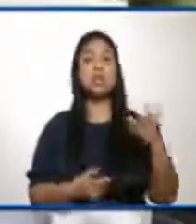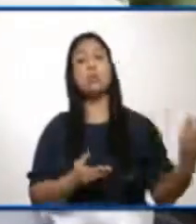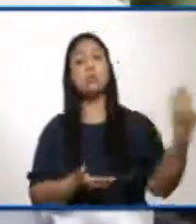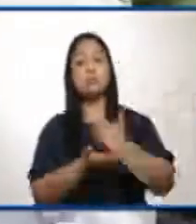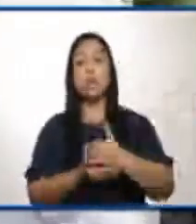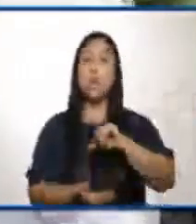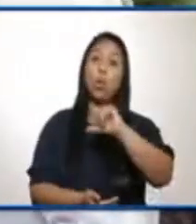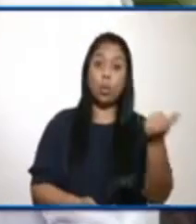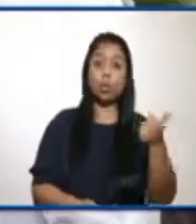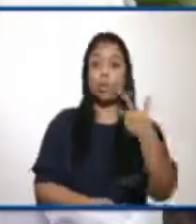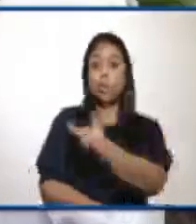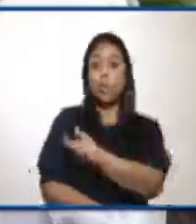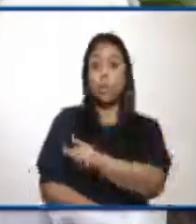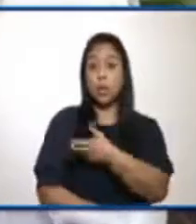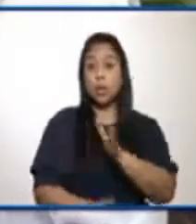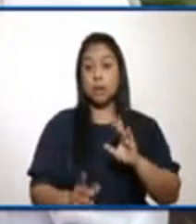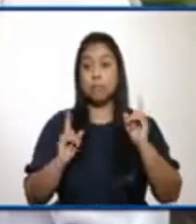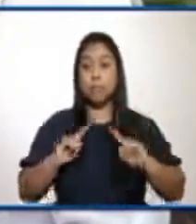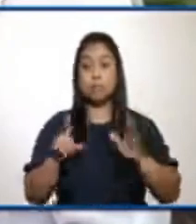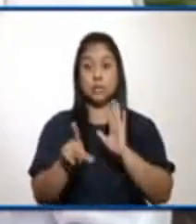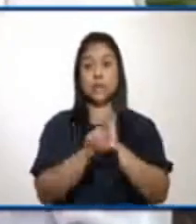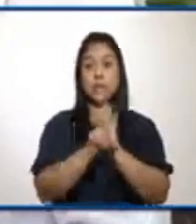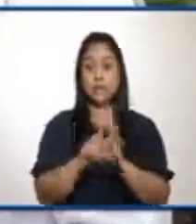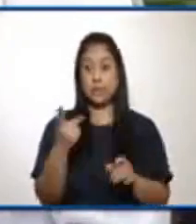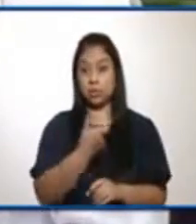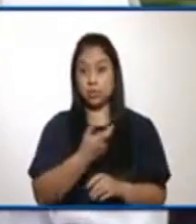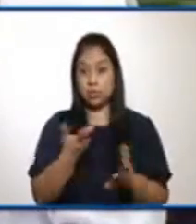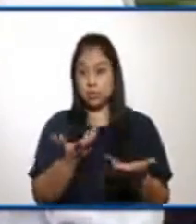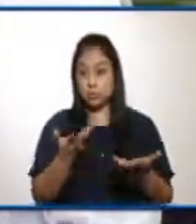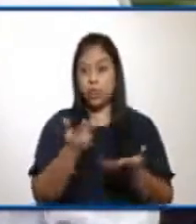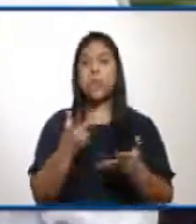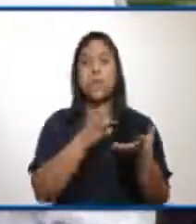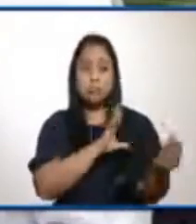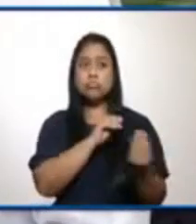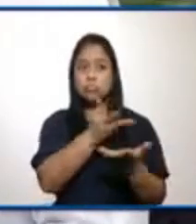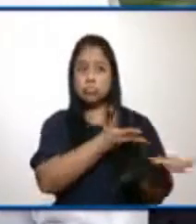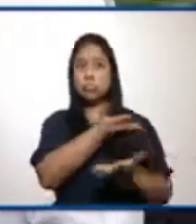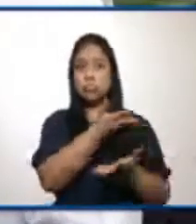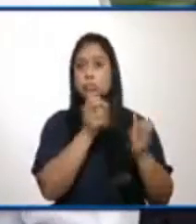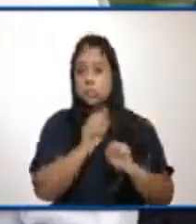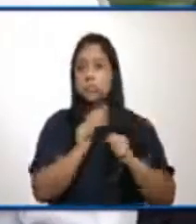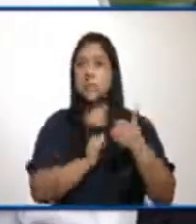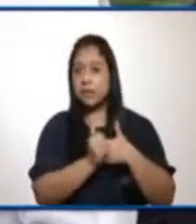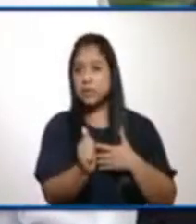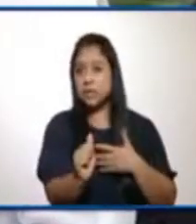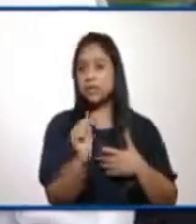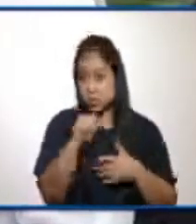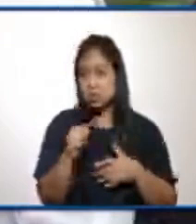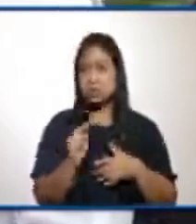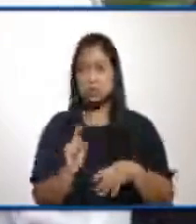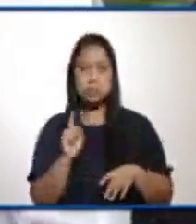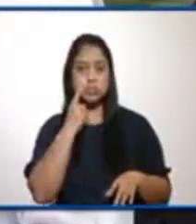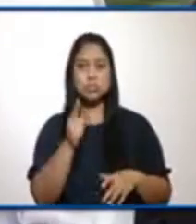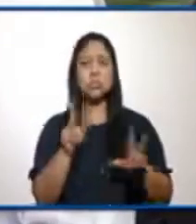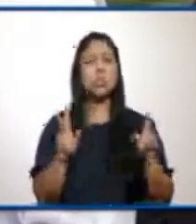pues para eso también se aprobó la ley de vacunación. ¿Qué negociaciones van avanzando? ¿Cómo van las negociaciones respecto a las